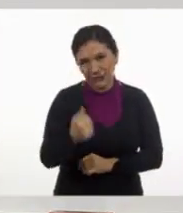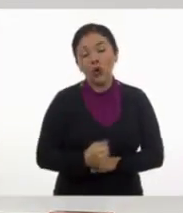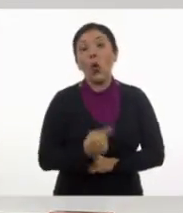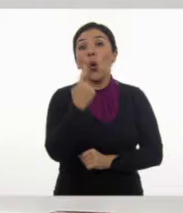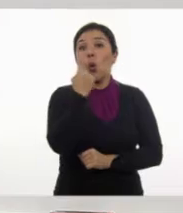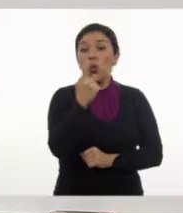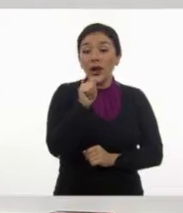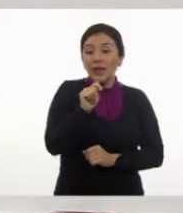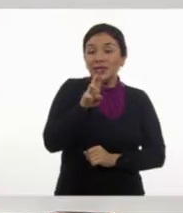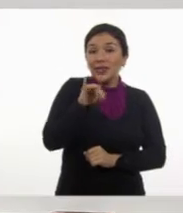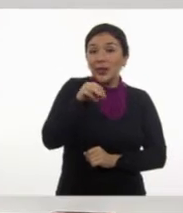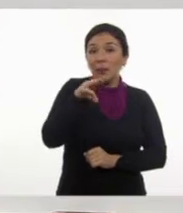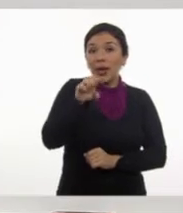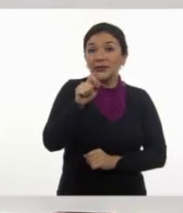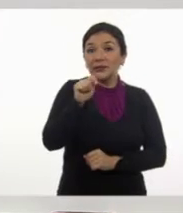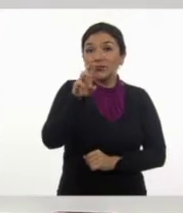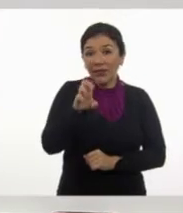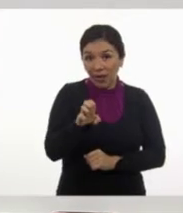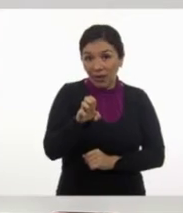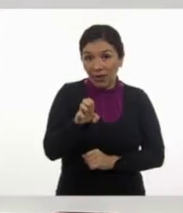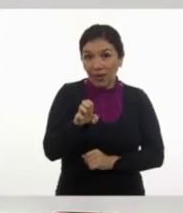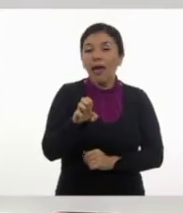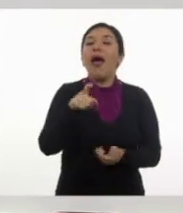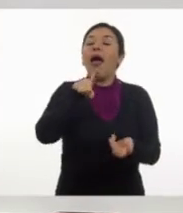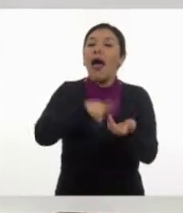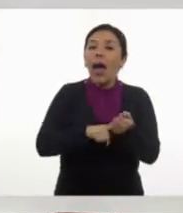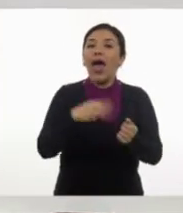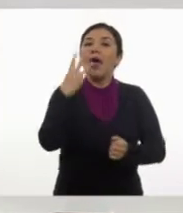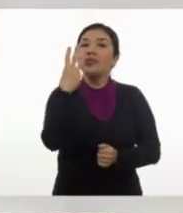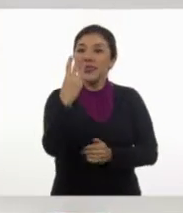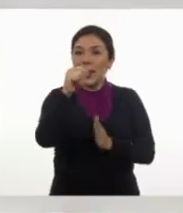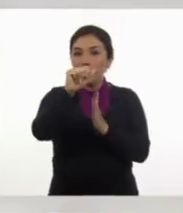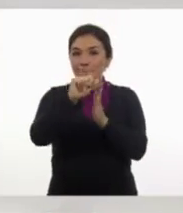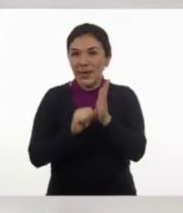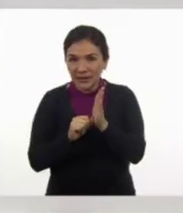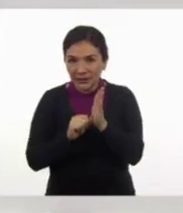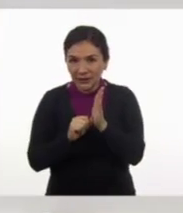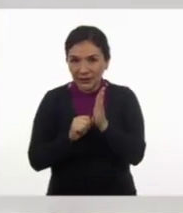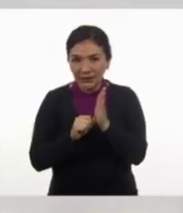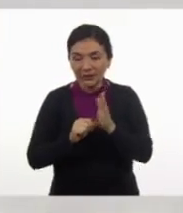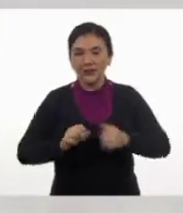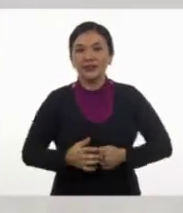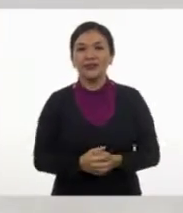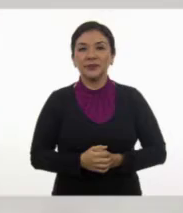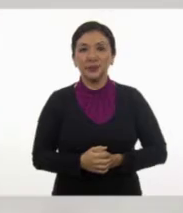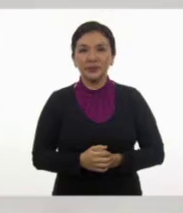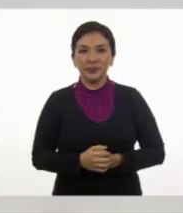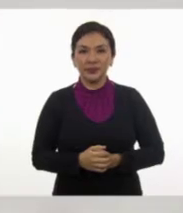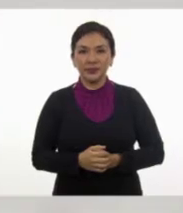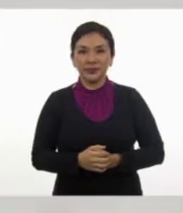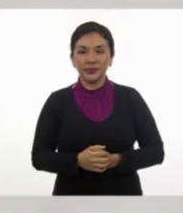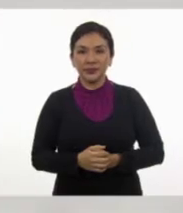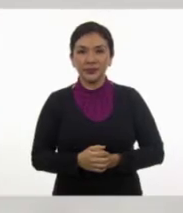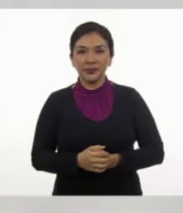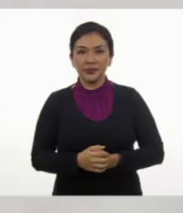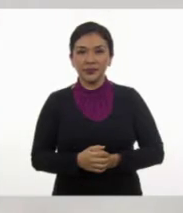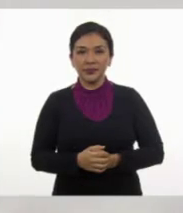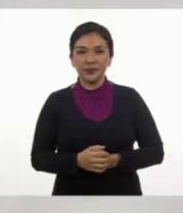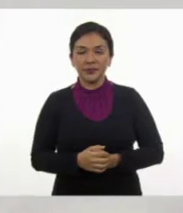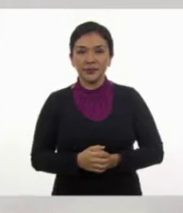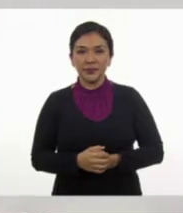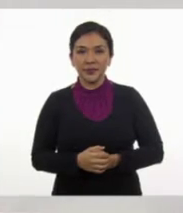un trimestre es igual a tres